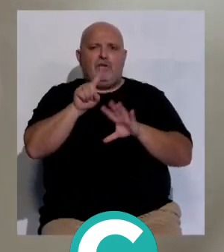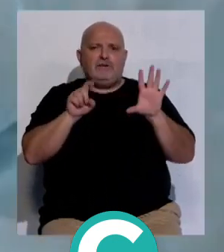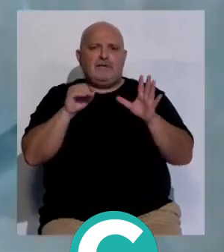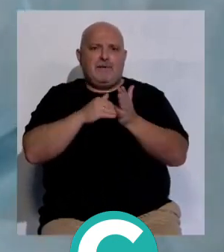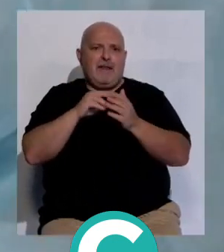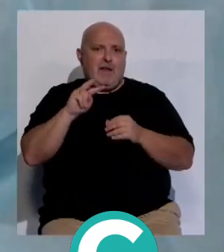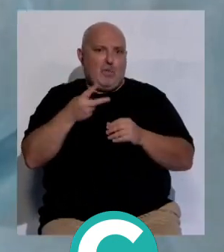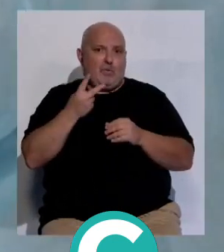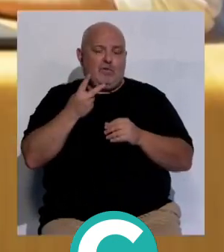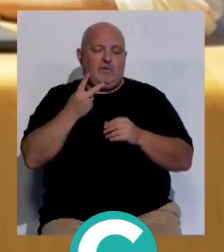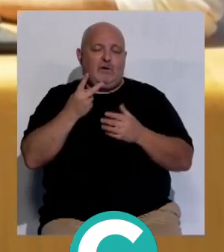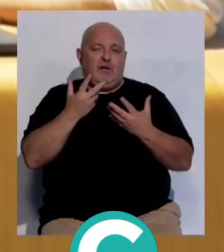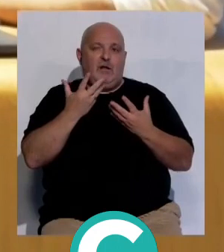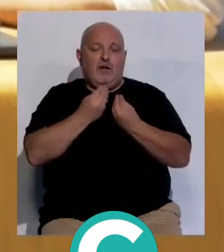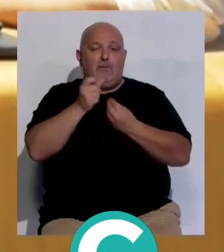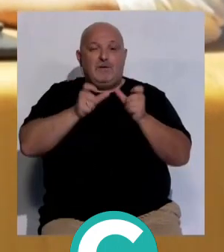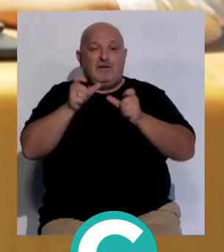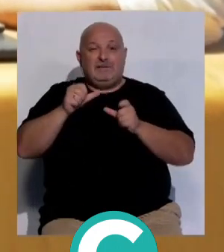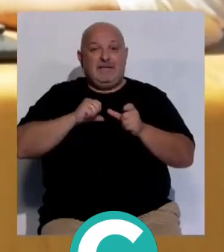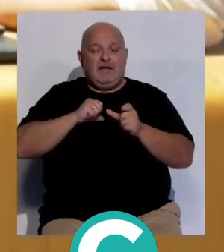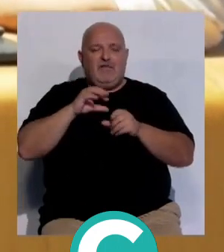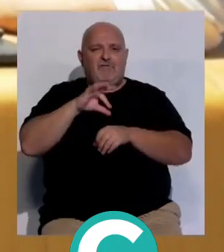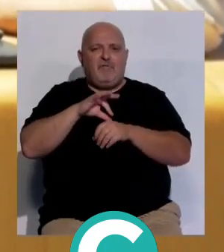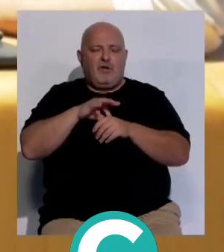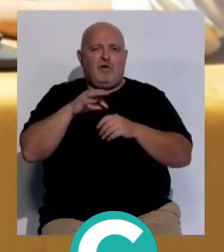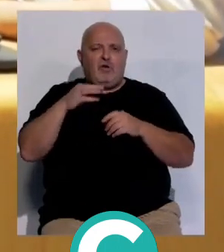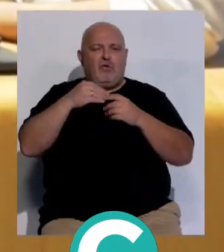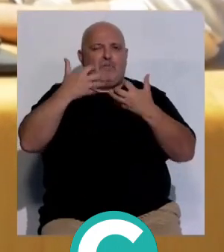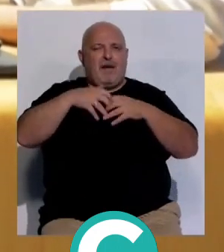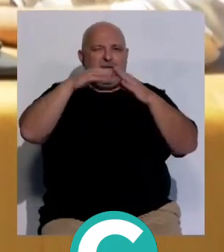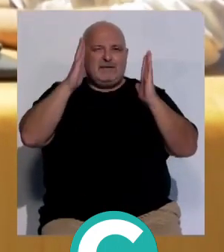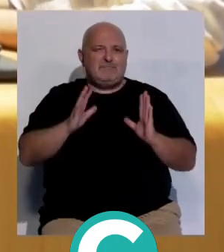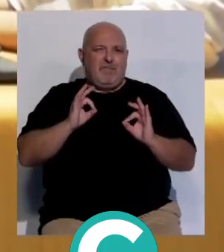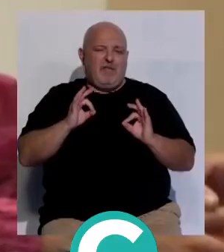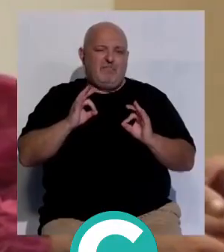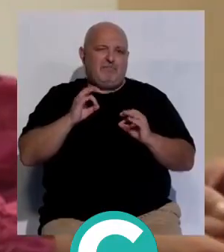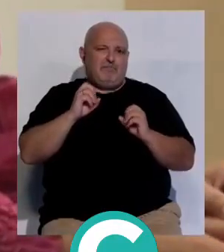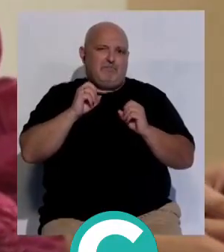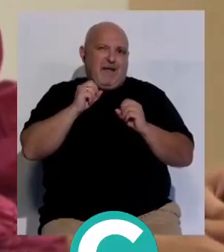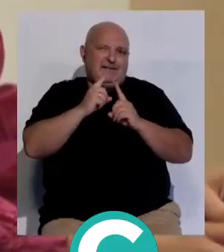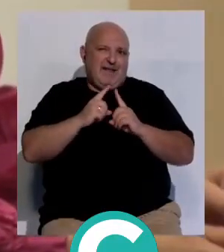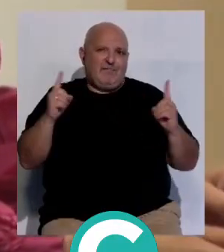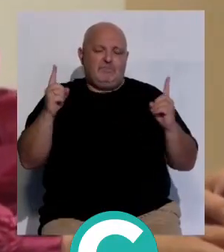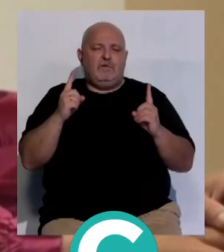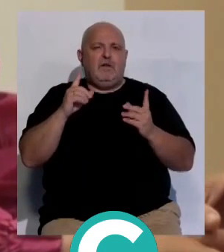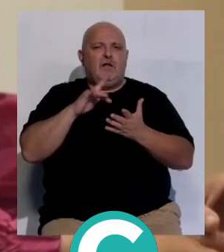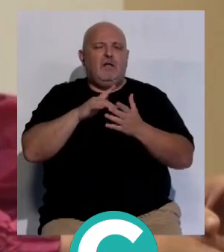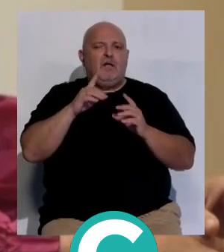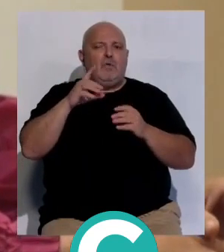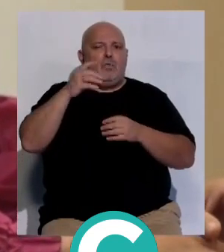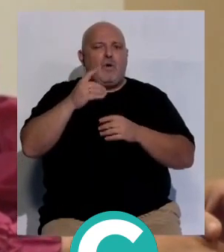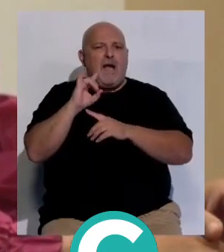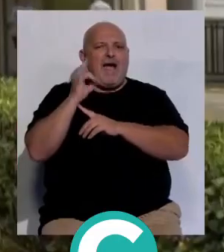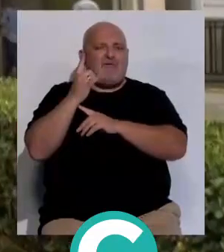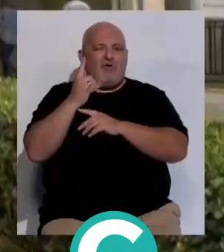.000 euros con respecto a las personas que tratan su enfermedad renal con diálisis el acto conmemorativo ha terminado con la plantación